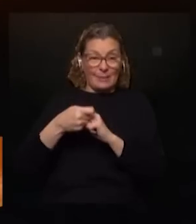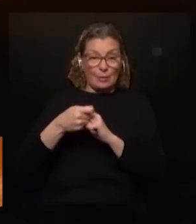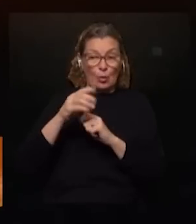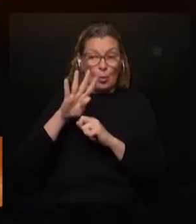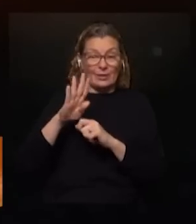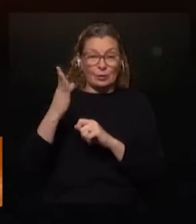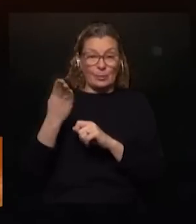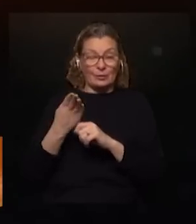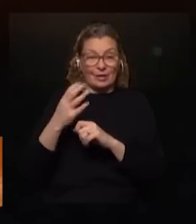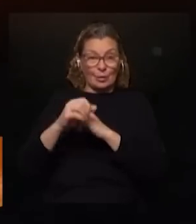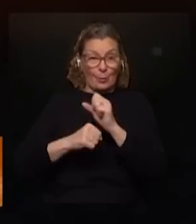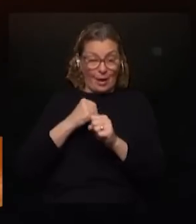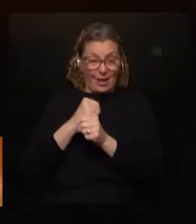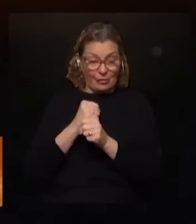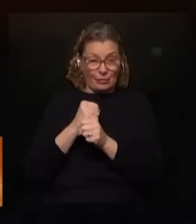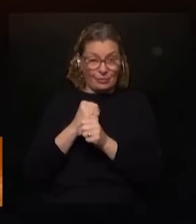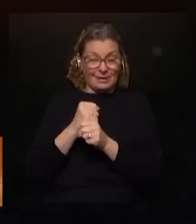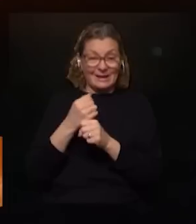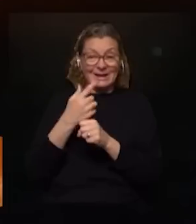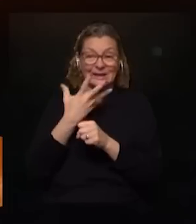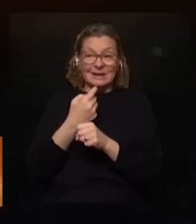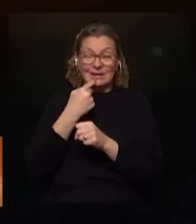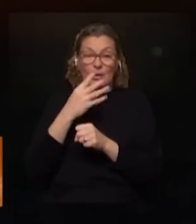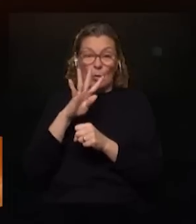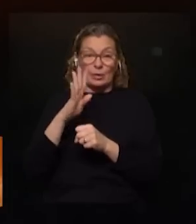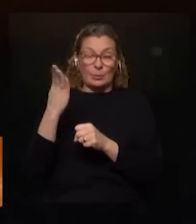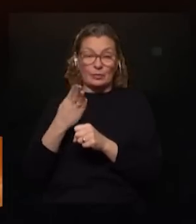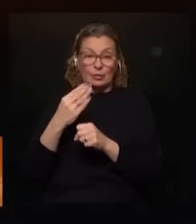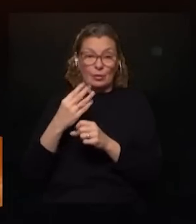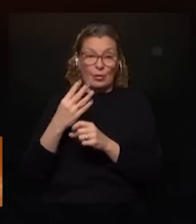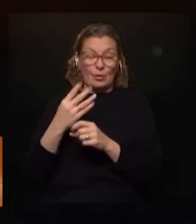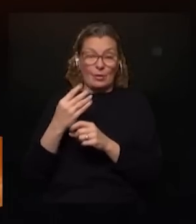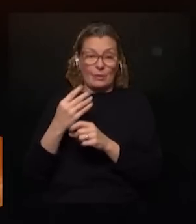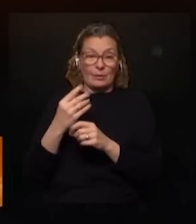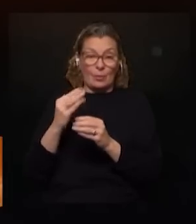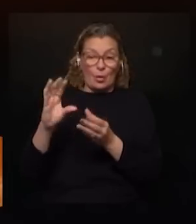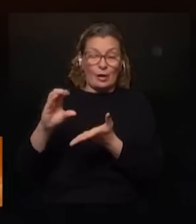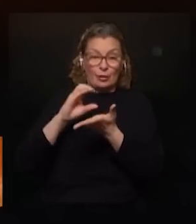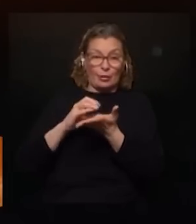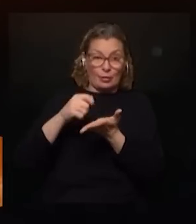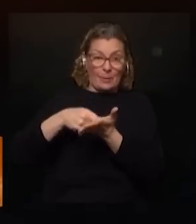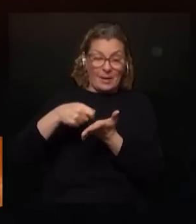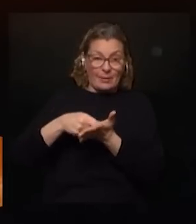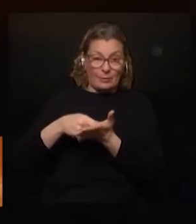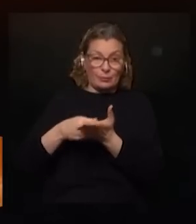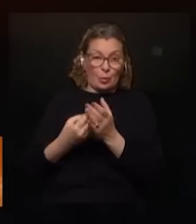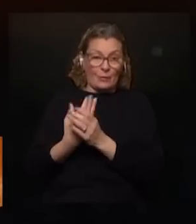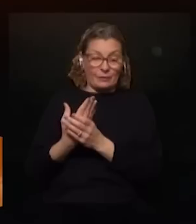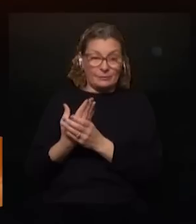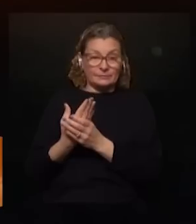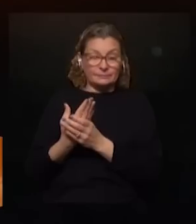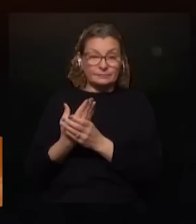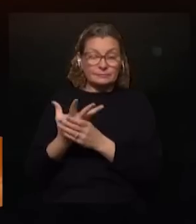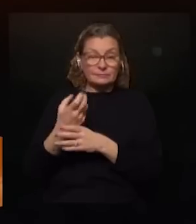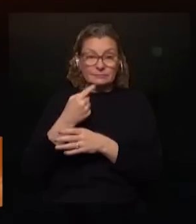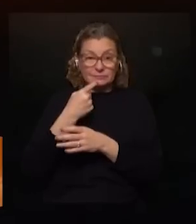4% anual es decir 4% anual sobre el crédito actualizado digamos lo